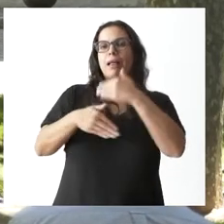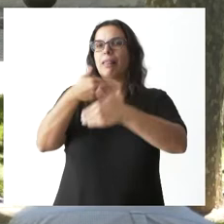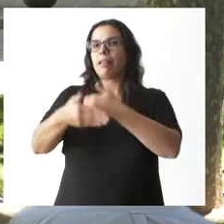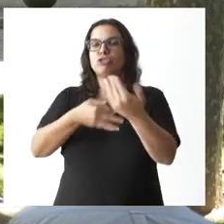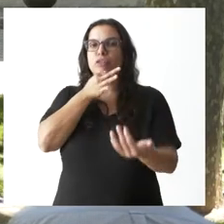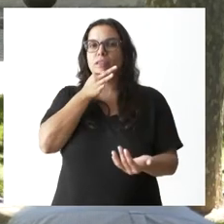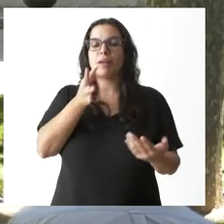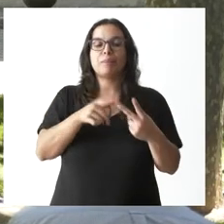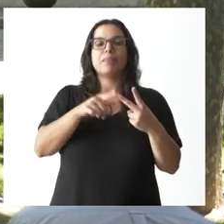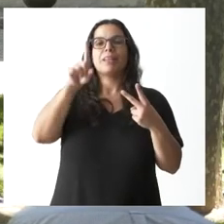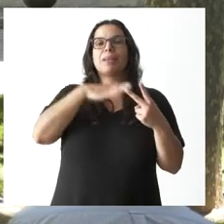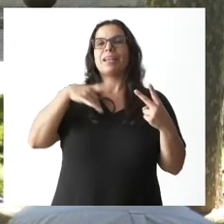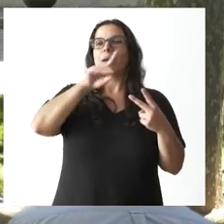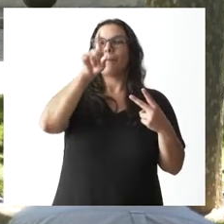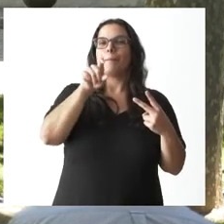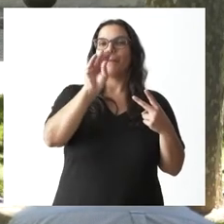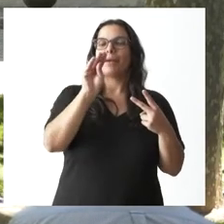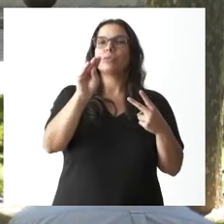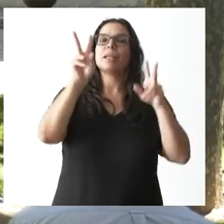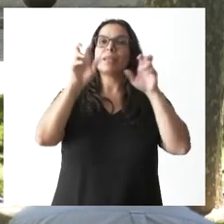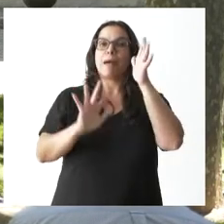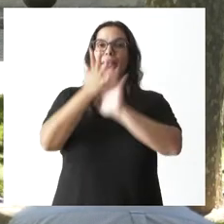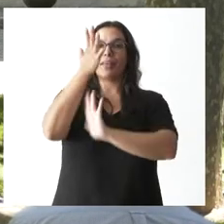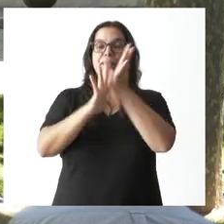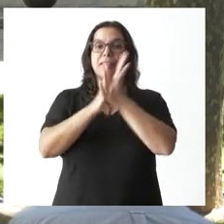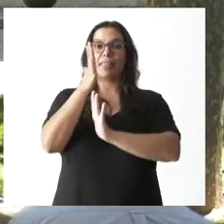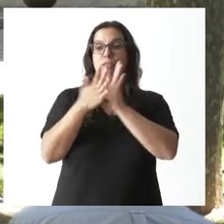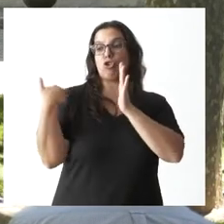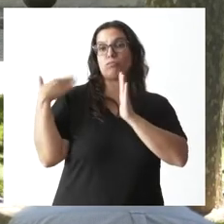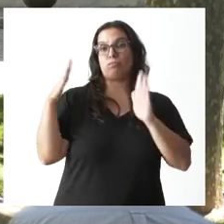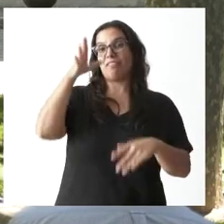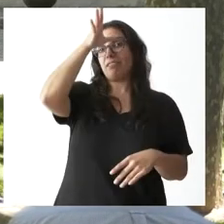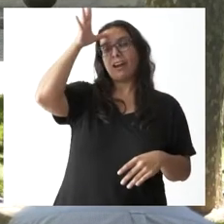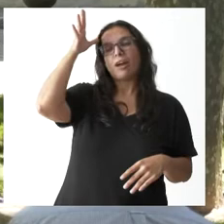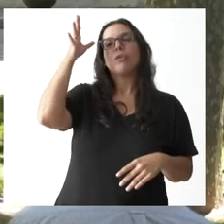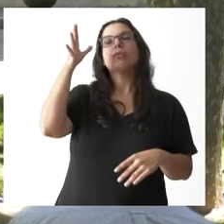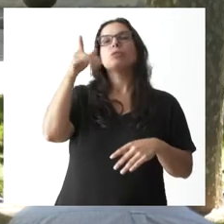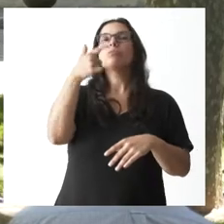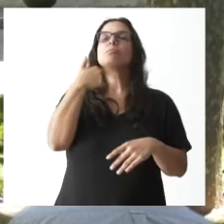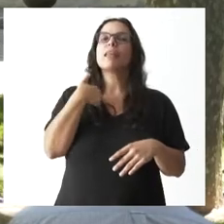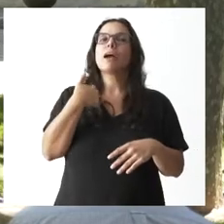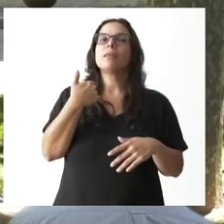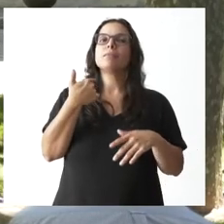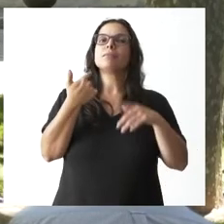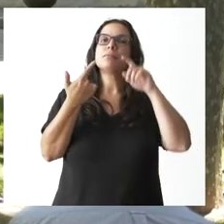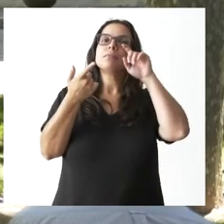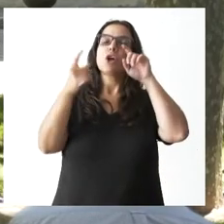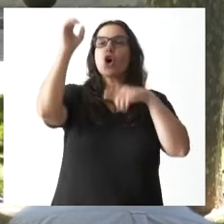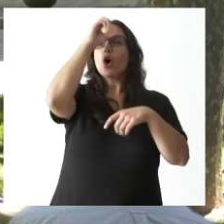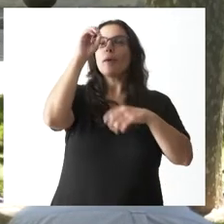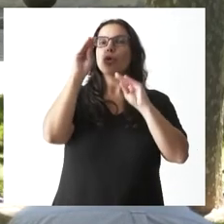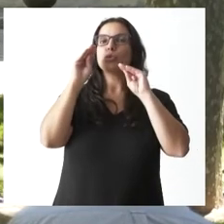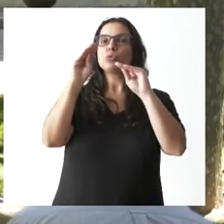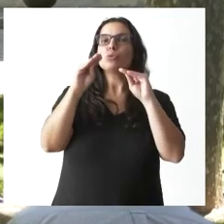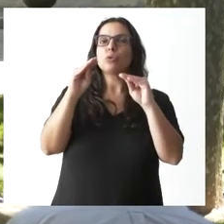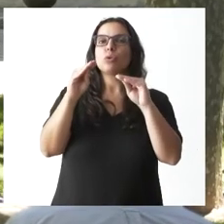preguntar por el tema de los incendios de este verano para que me comentase cómo valora usted, si